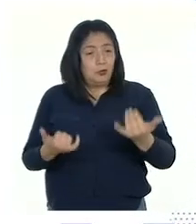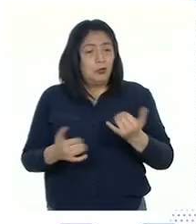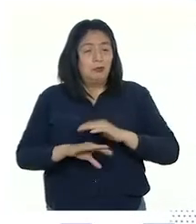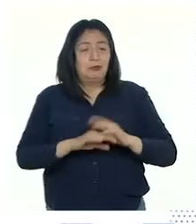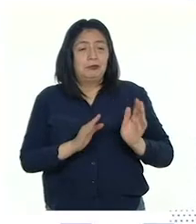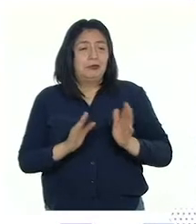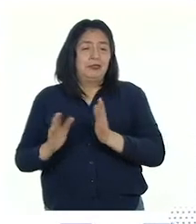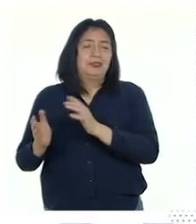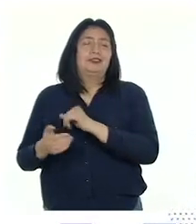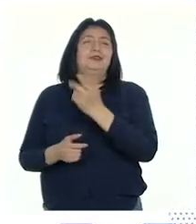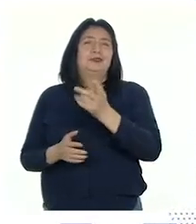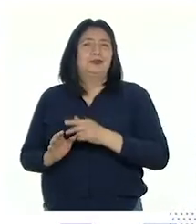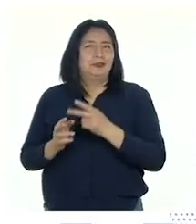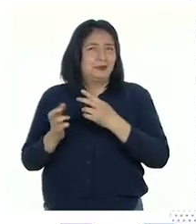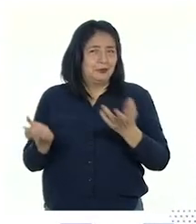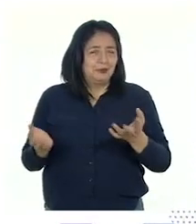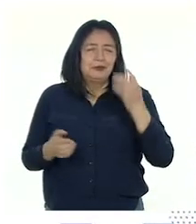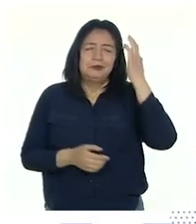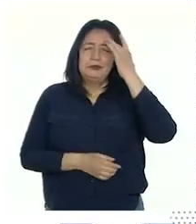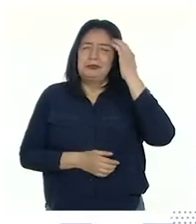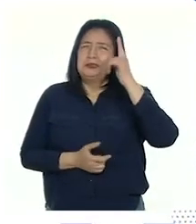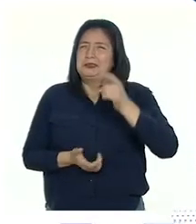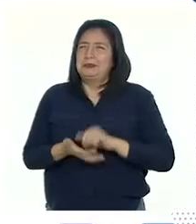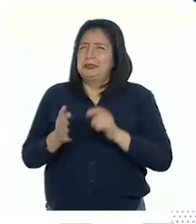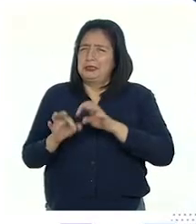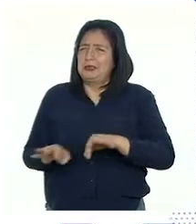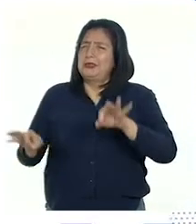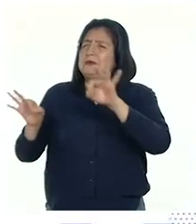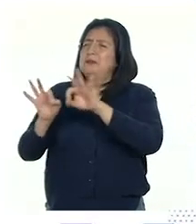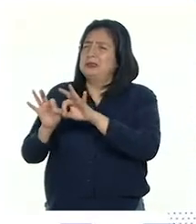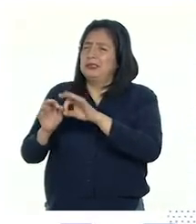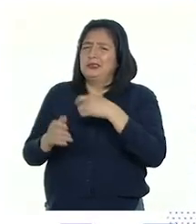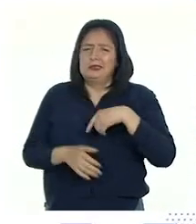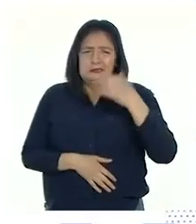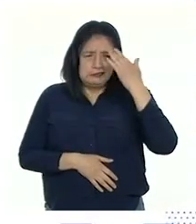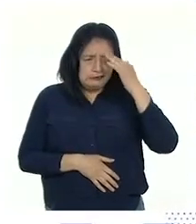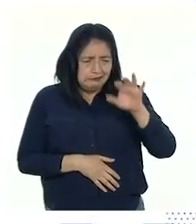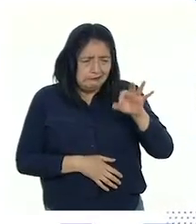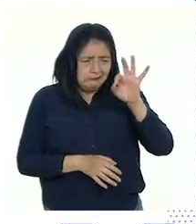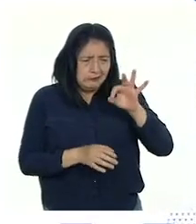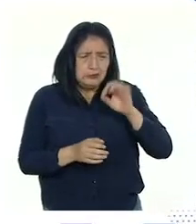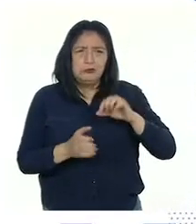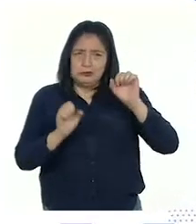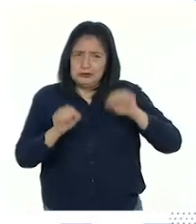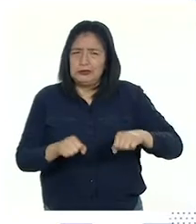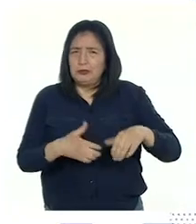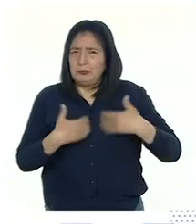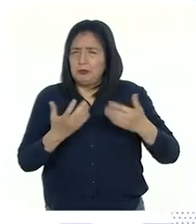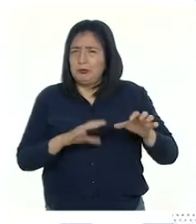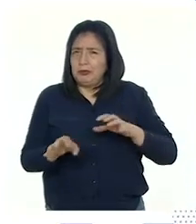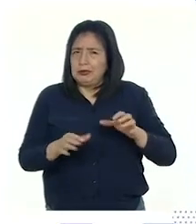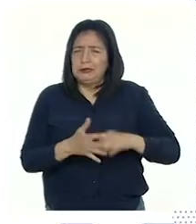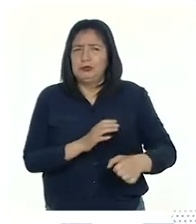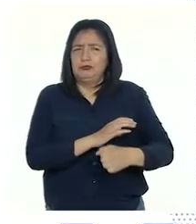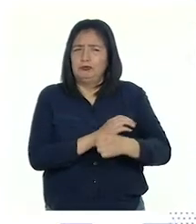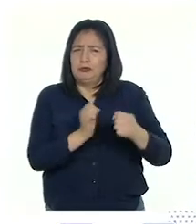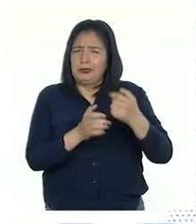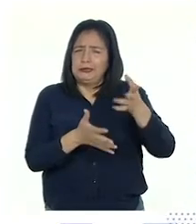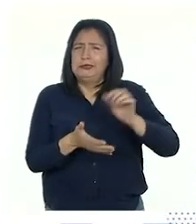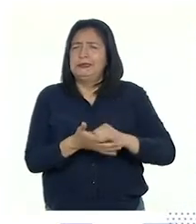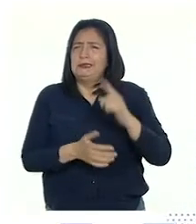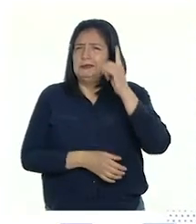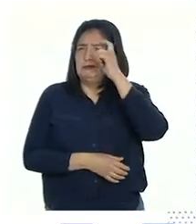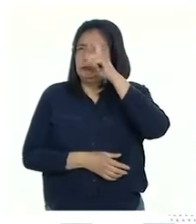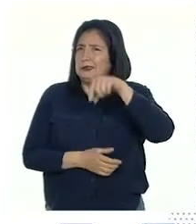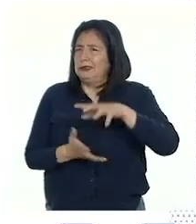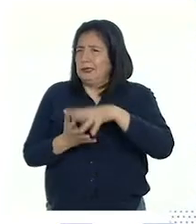organizaremos nuestros productos y reflexionaremos sobre la importancia de identificar nuestros logros, fortalezas y dificultades